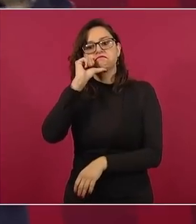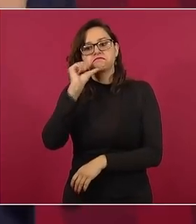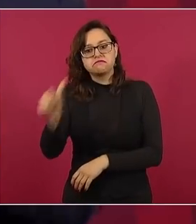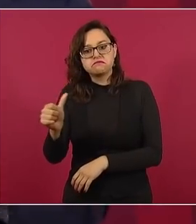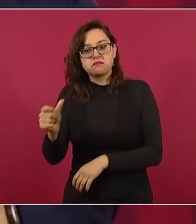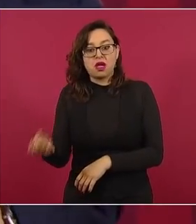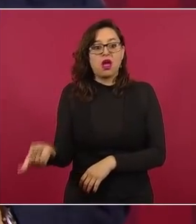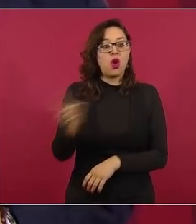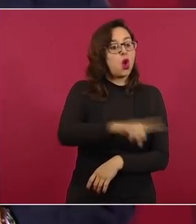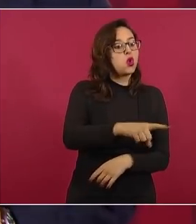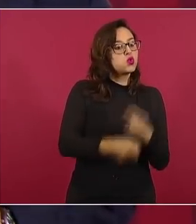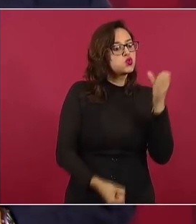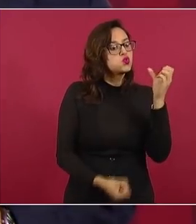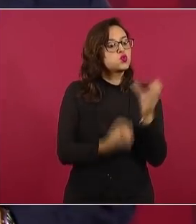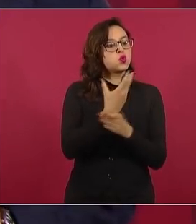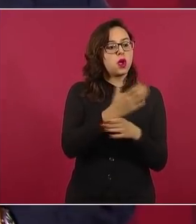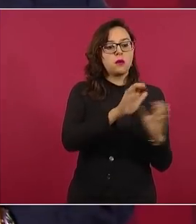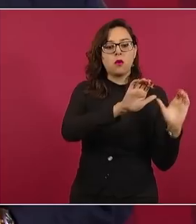quedando